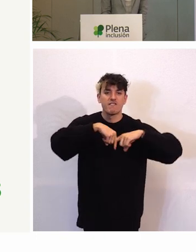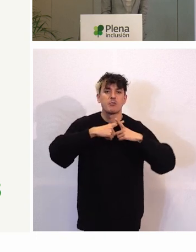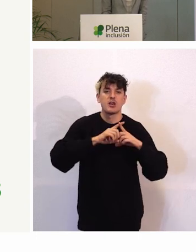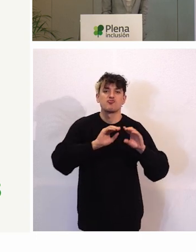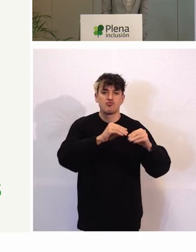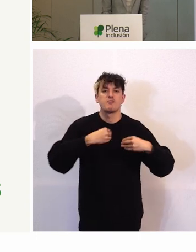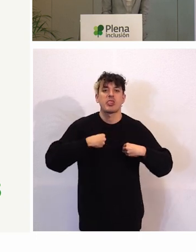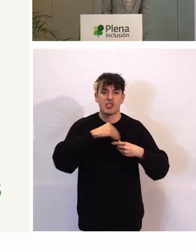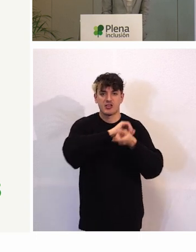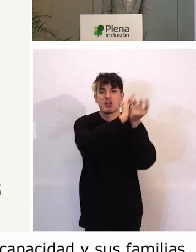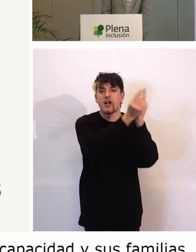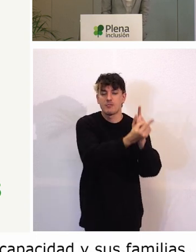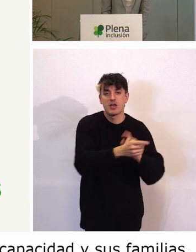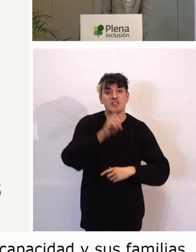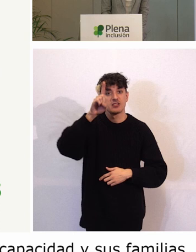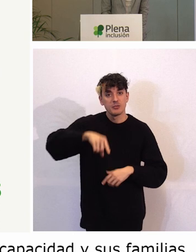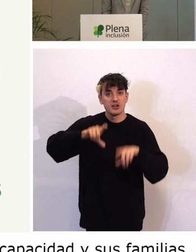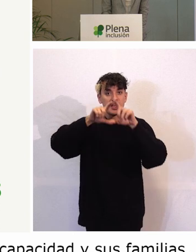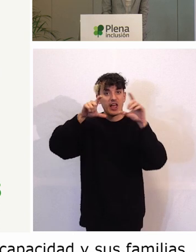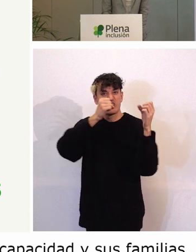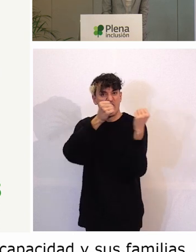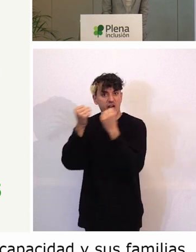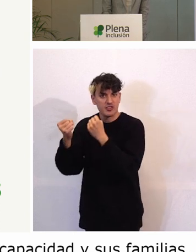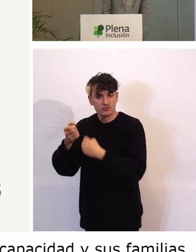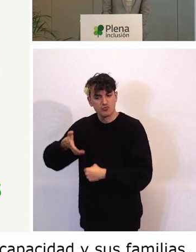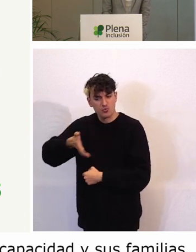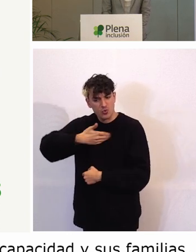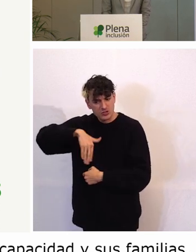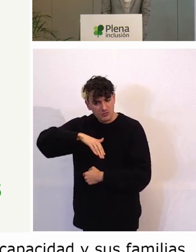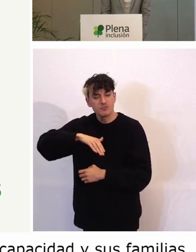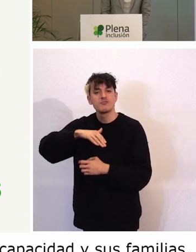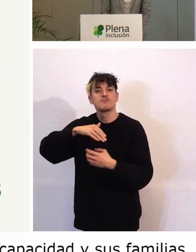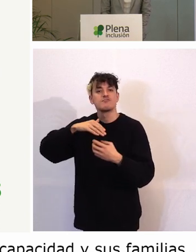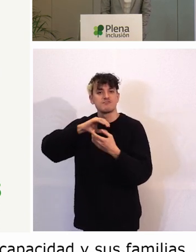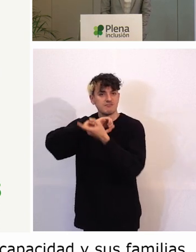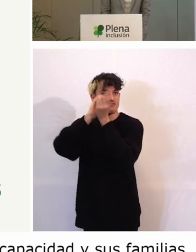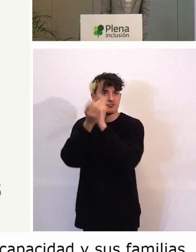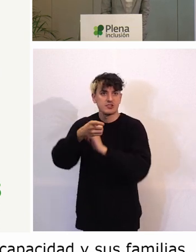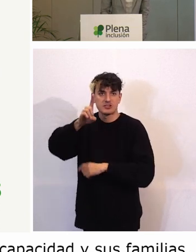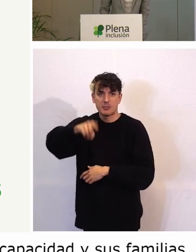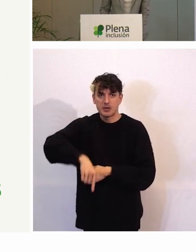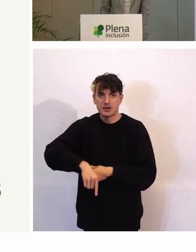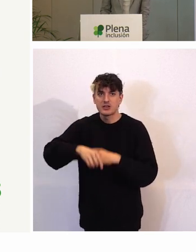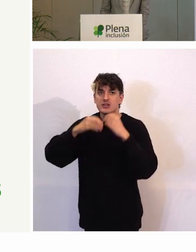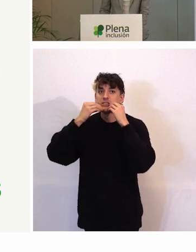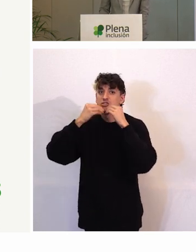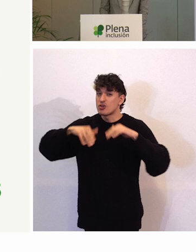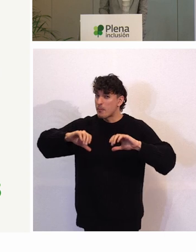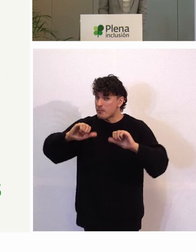cambiado la vida de nuestras entidades. Comienza nuestra historia en el año